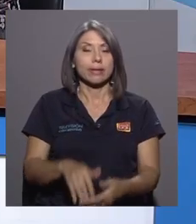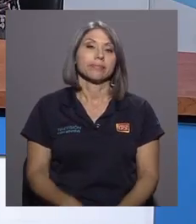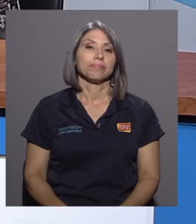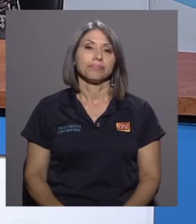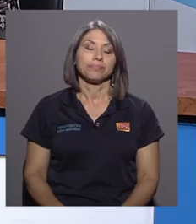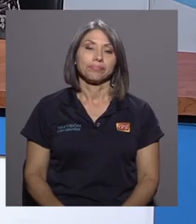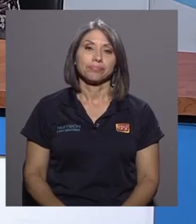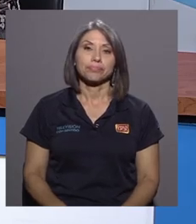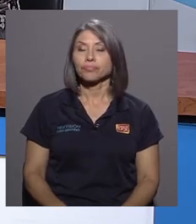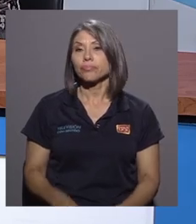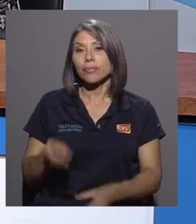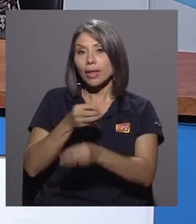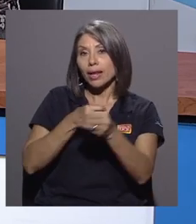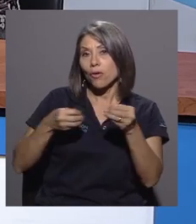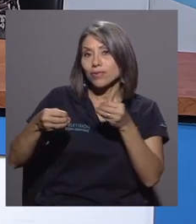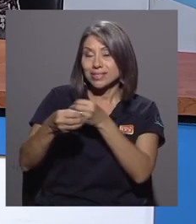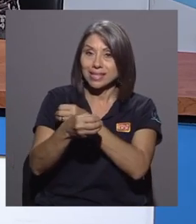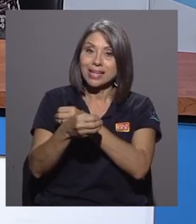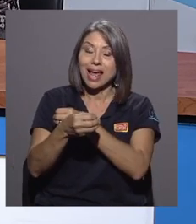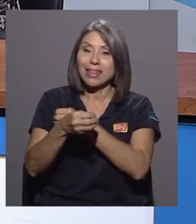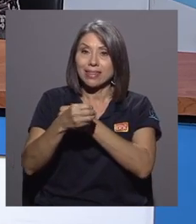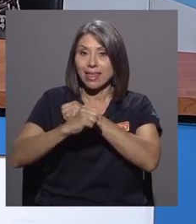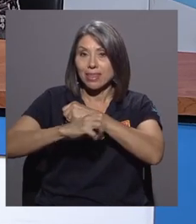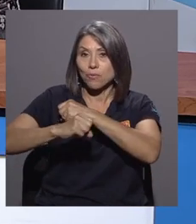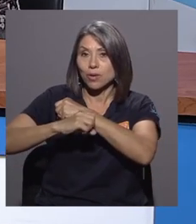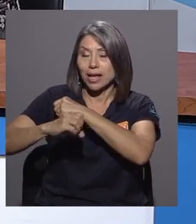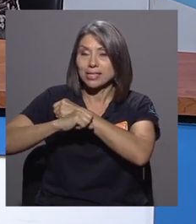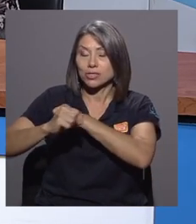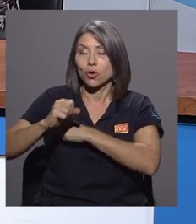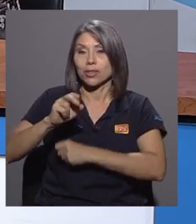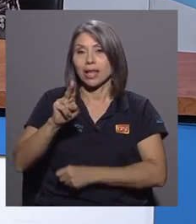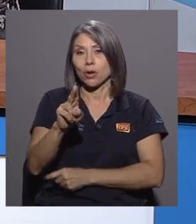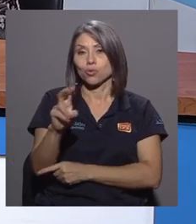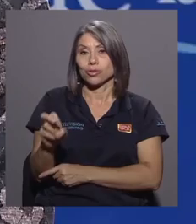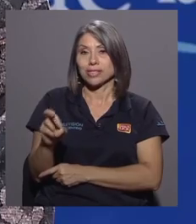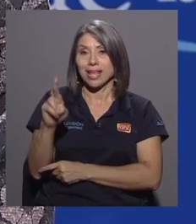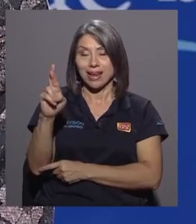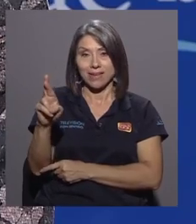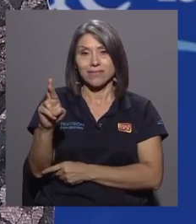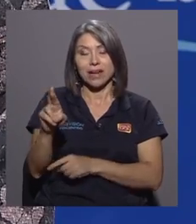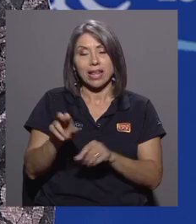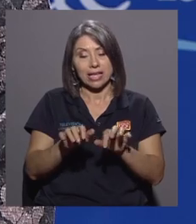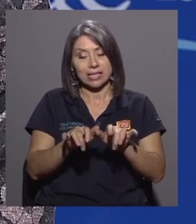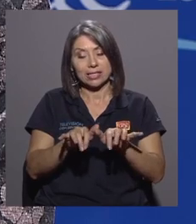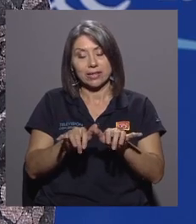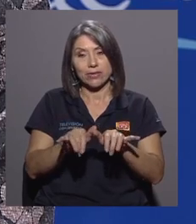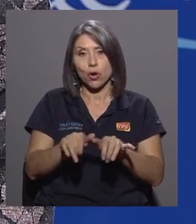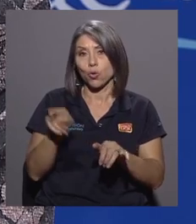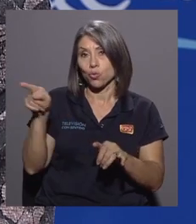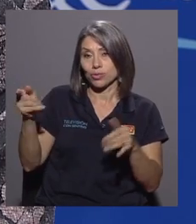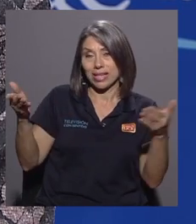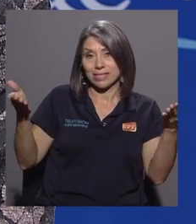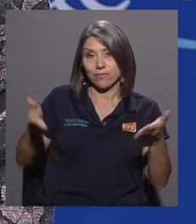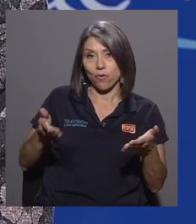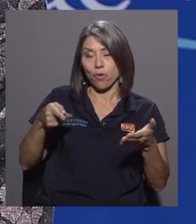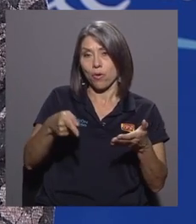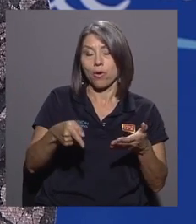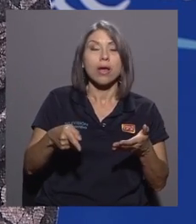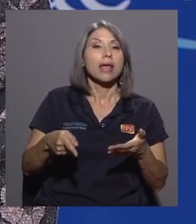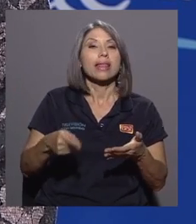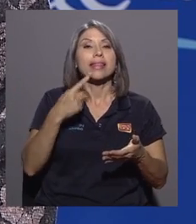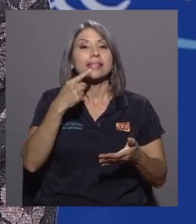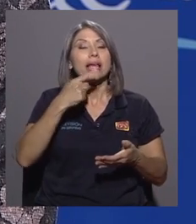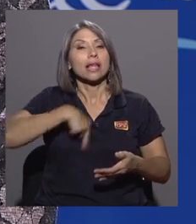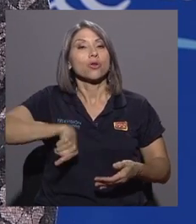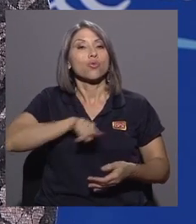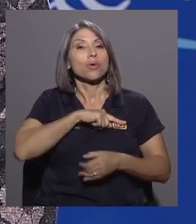Una nota de la Oficina de Divulgación de Nuestra Universidad destacó, dentro de la presentación del informe de ustedes, por ejemplo, que nuestro país es